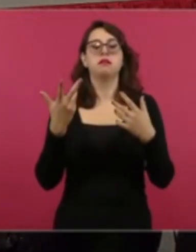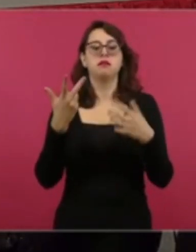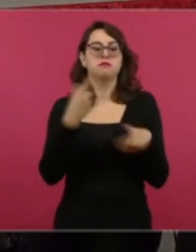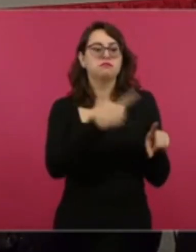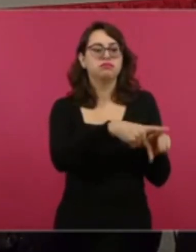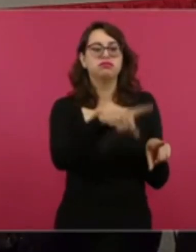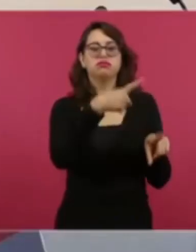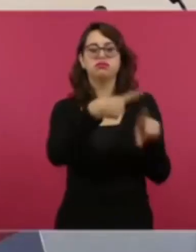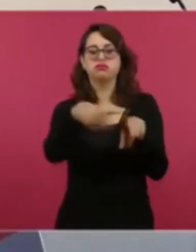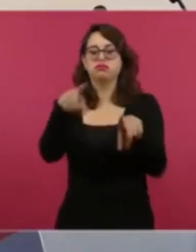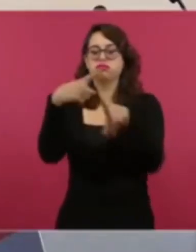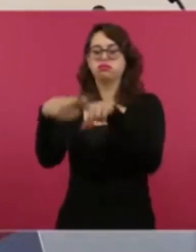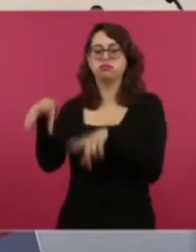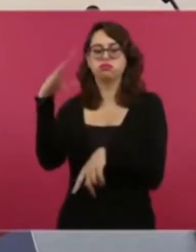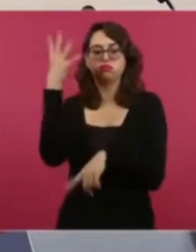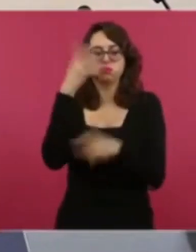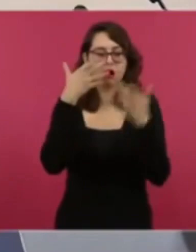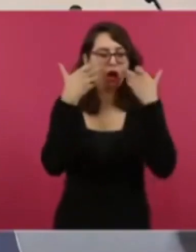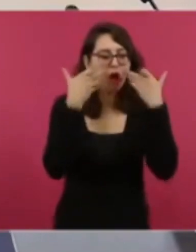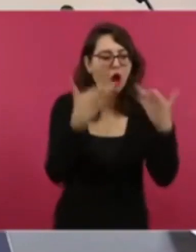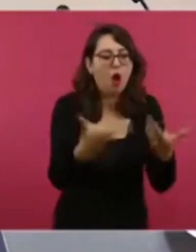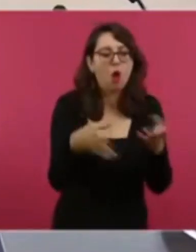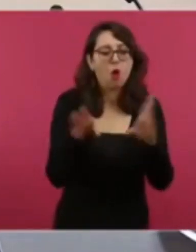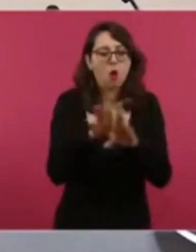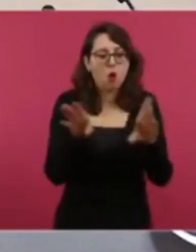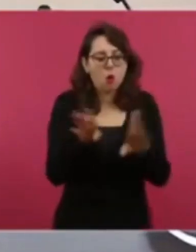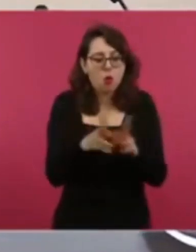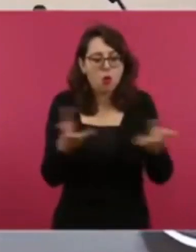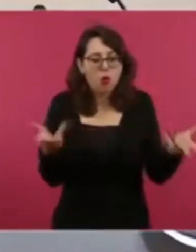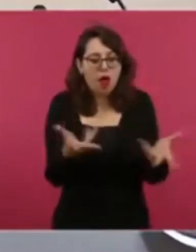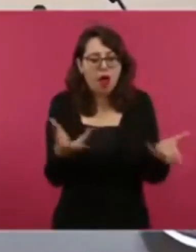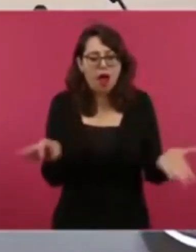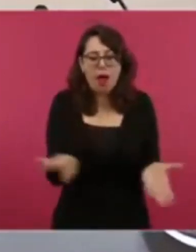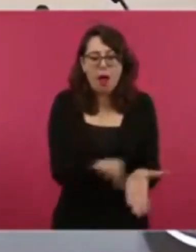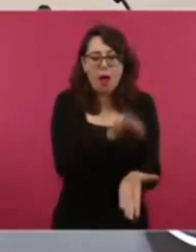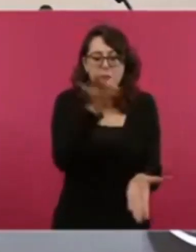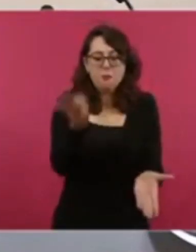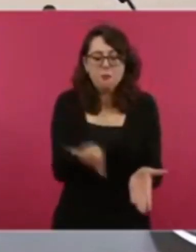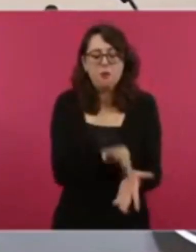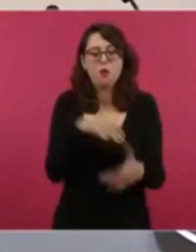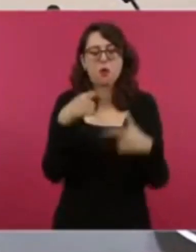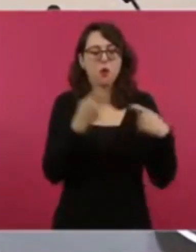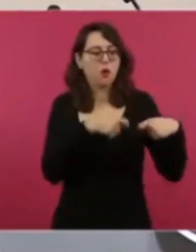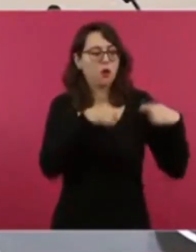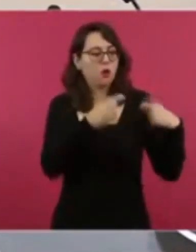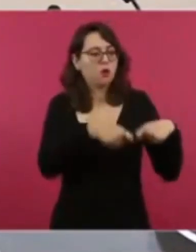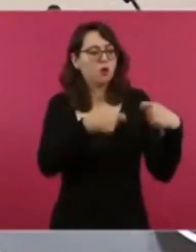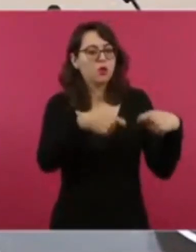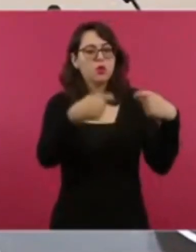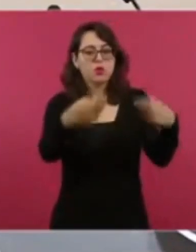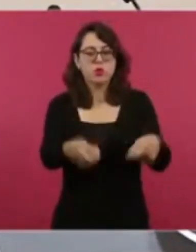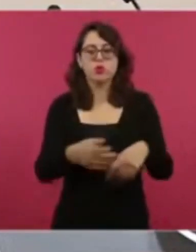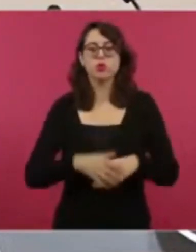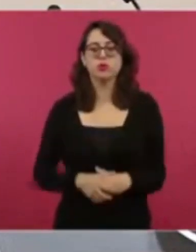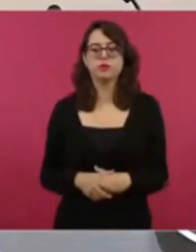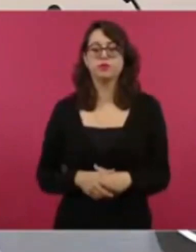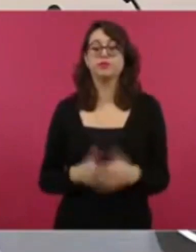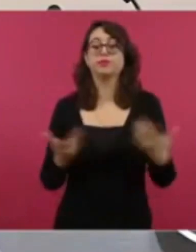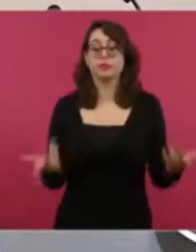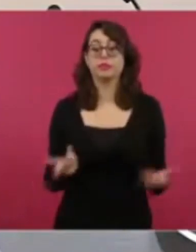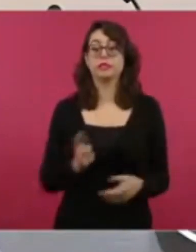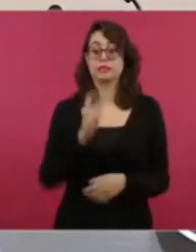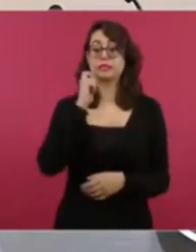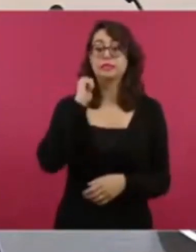crean con esas técnicas milenarias del bordado hecha a mano que han pasado de generación en generación. En resumen, que los